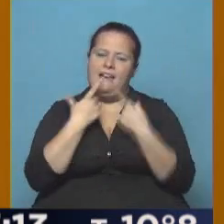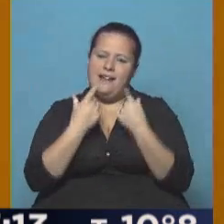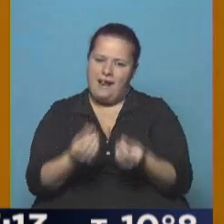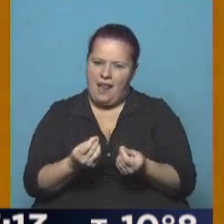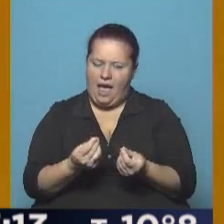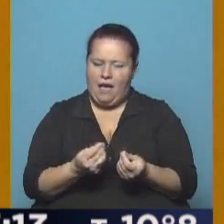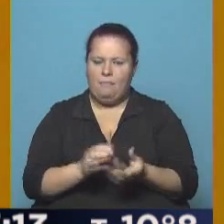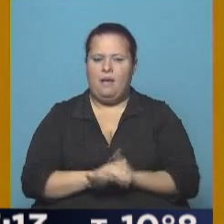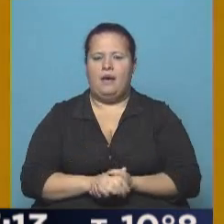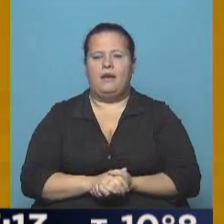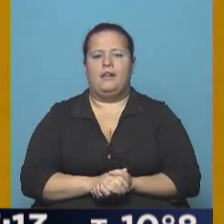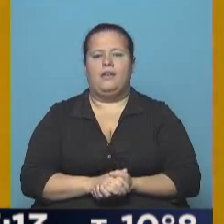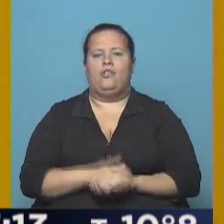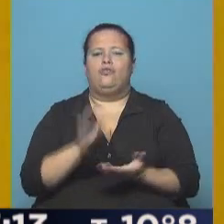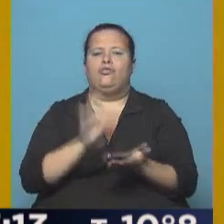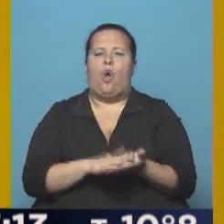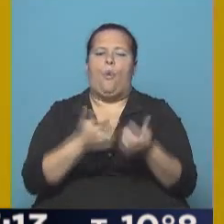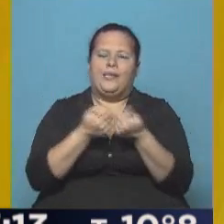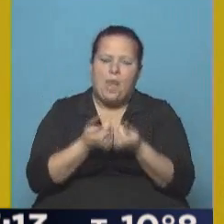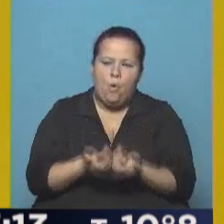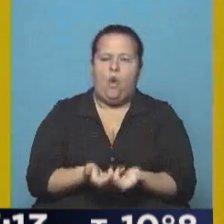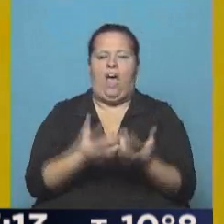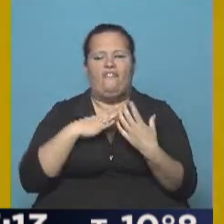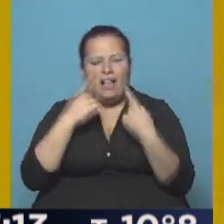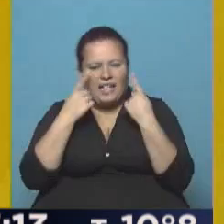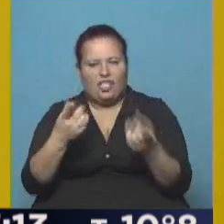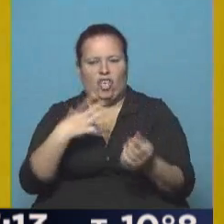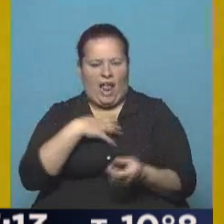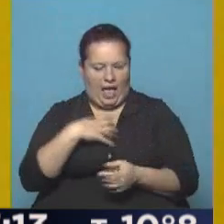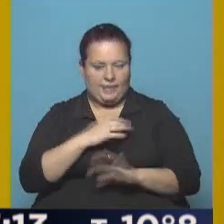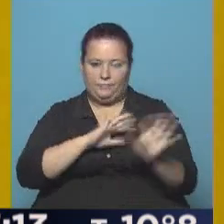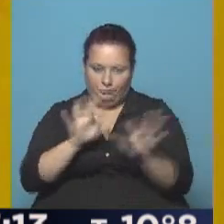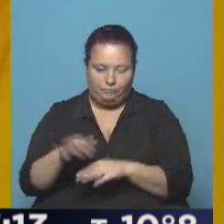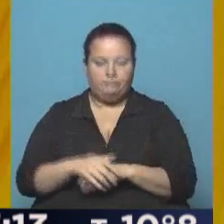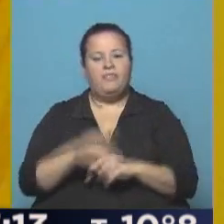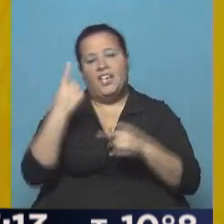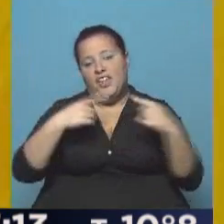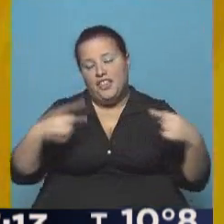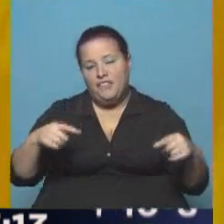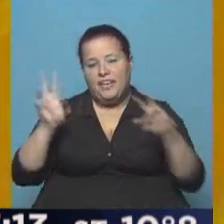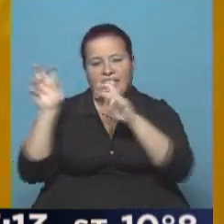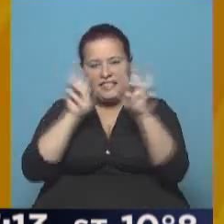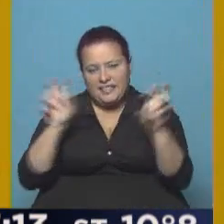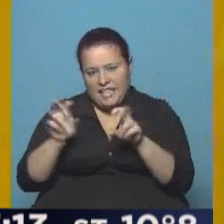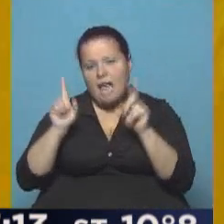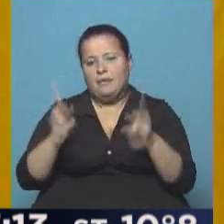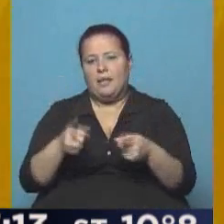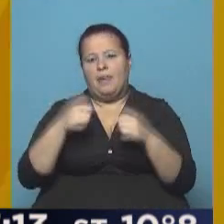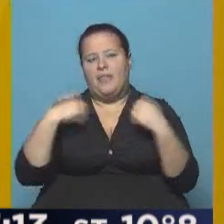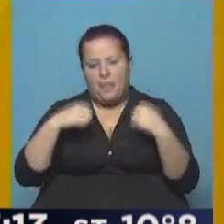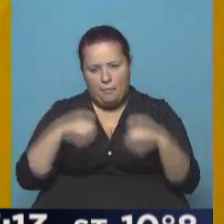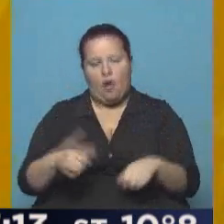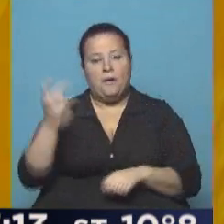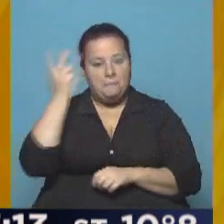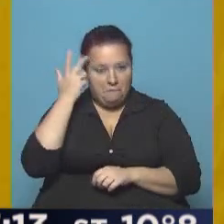de los celulares y la desatención en clase. Bueno, distintas cuestiones también del deporte,